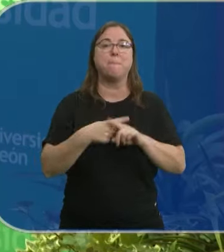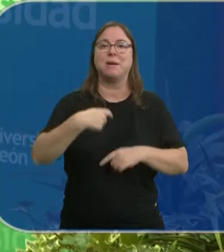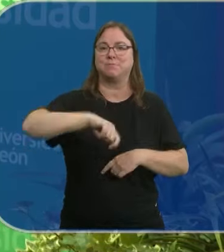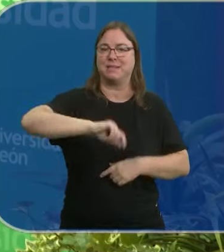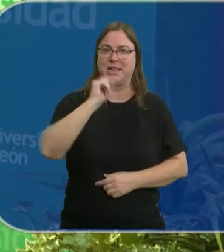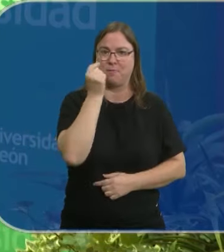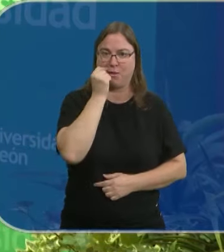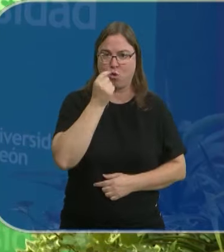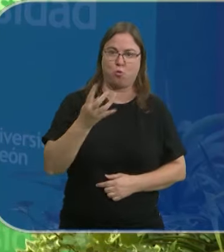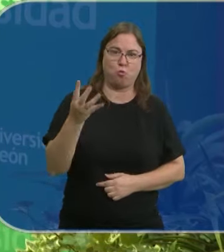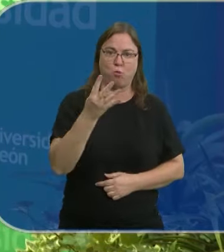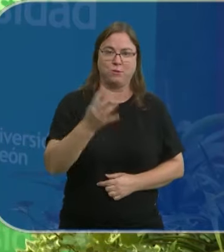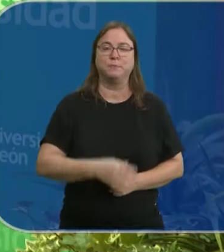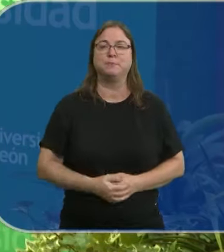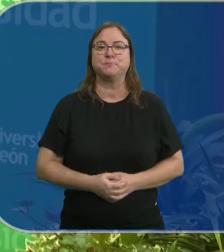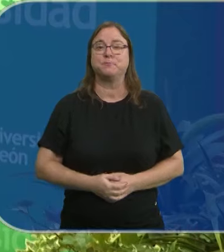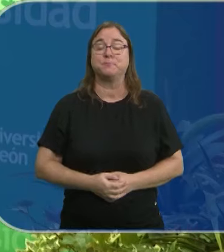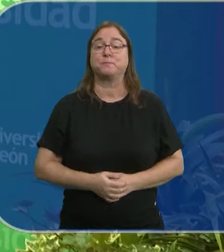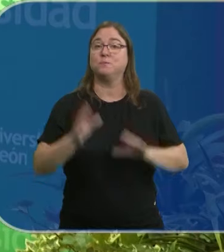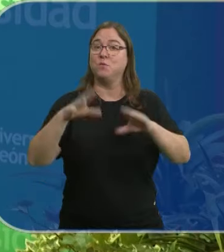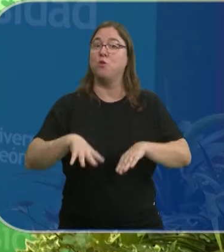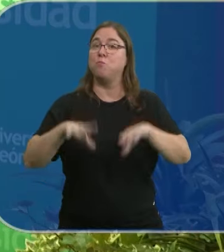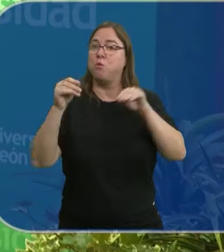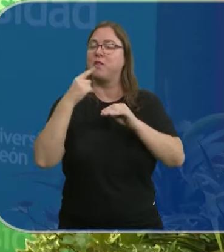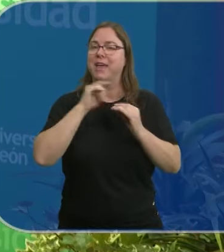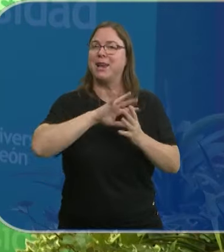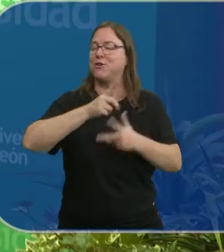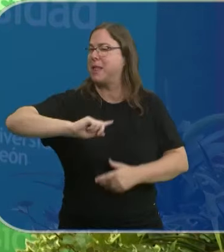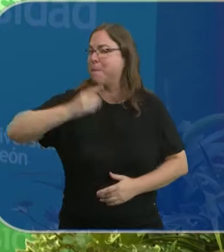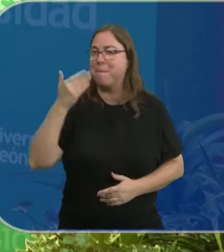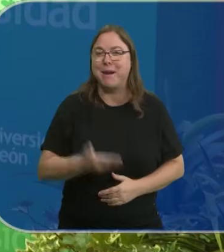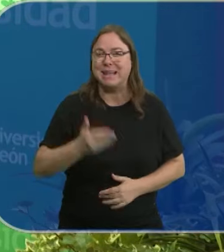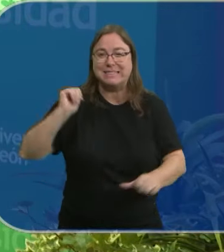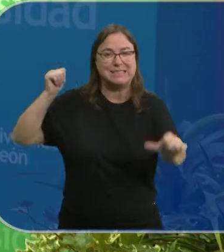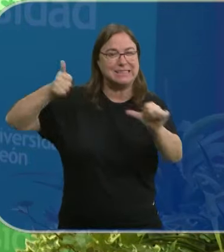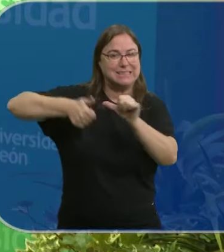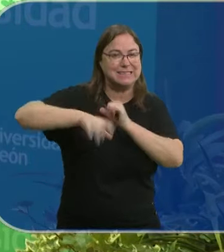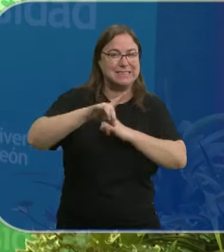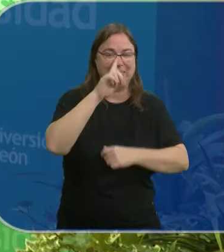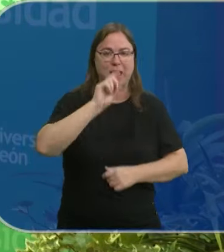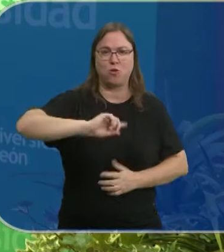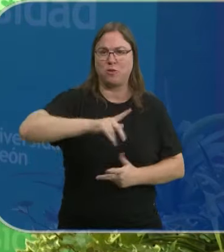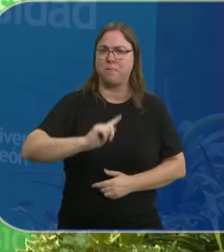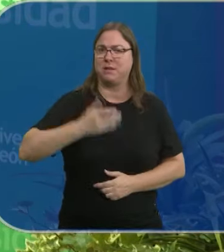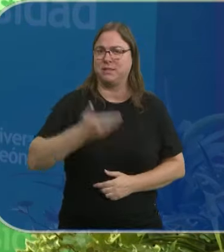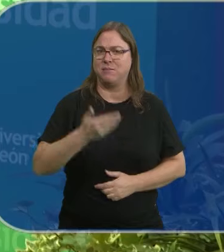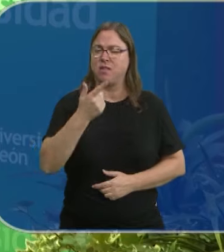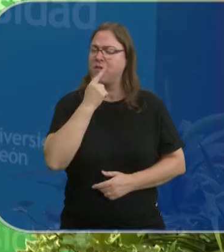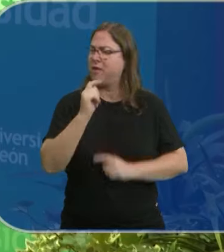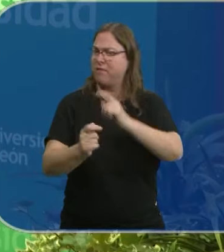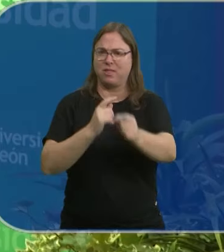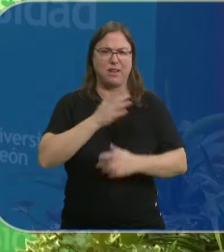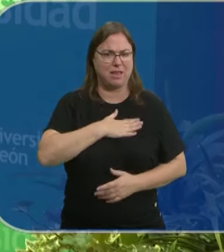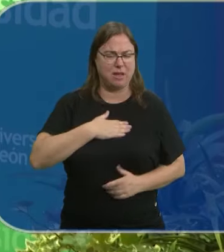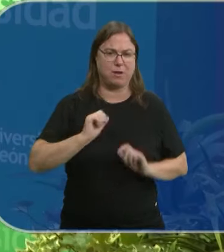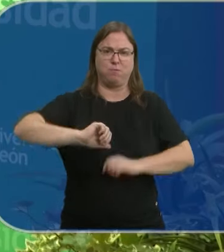presidente Alfonso Fernández Mañueco. Desde Burgos la califican la noticia más importante de los últimos 15 años y dicen que pondrán todas las facilidades